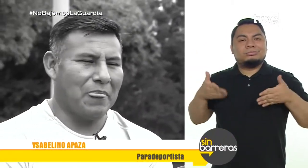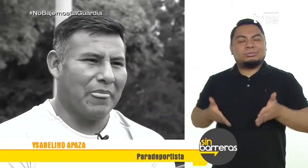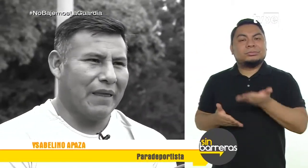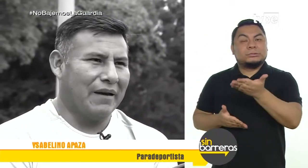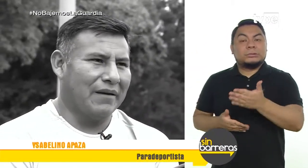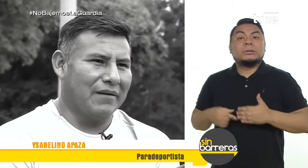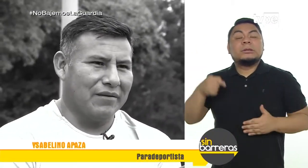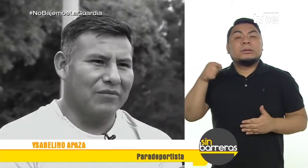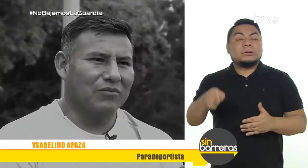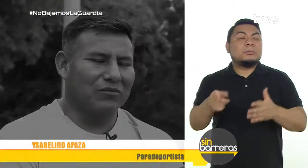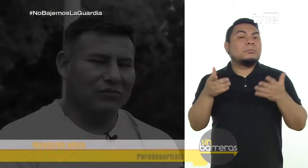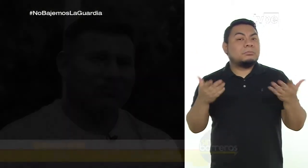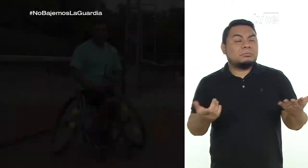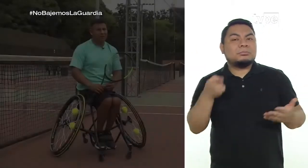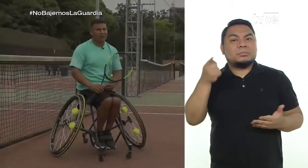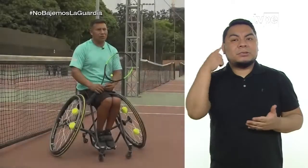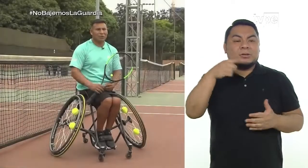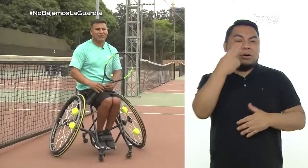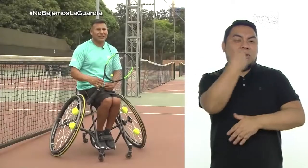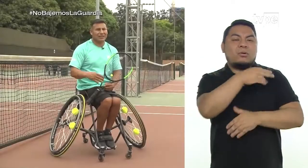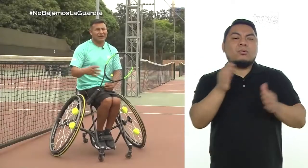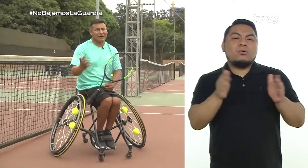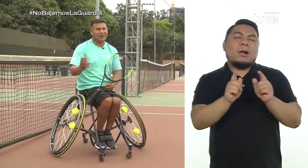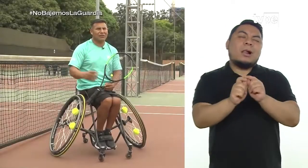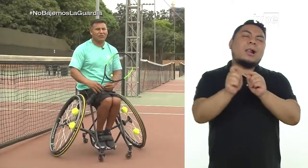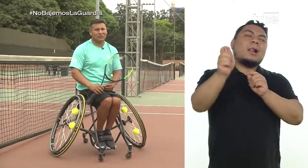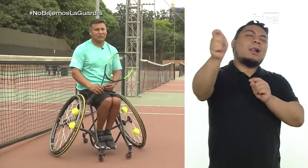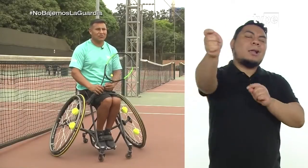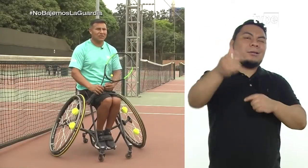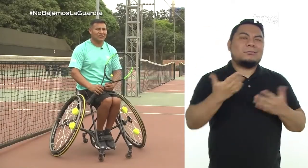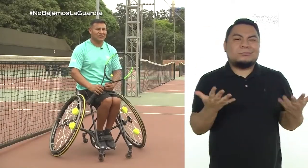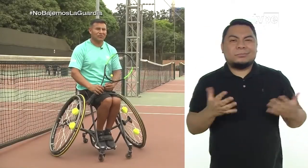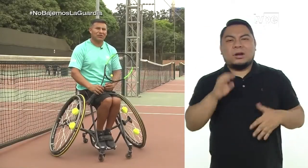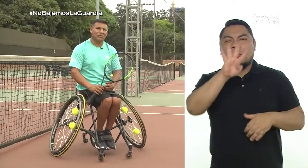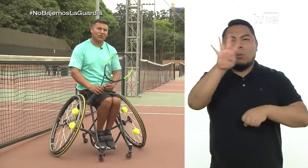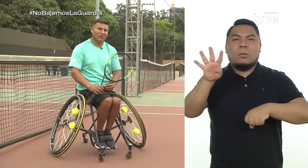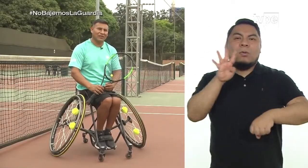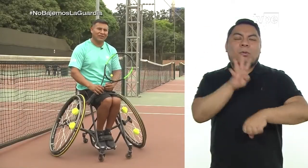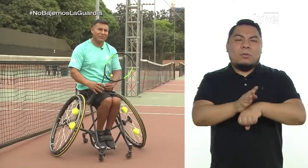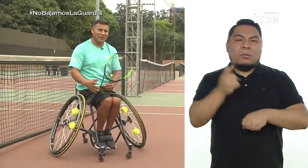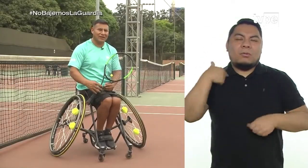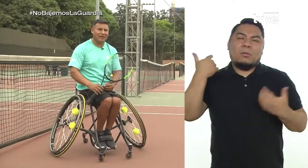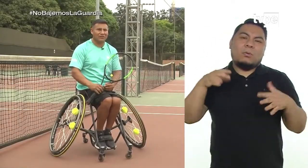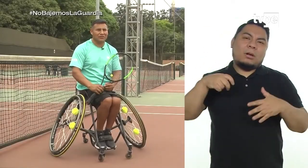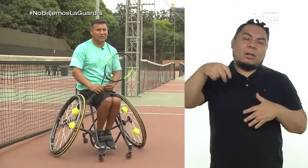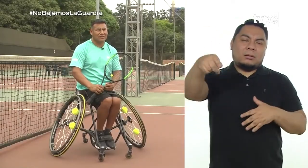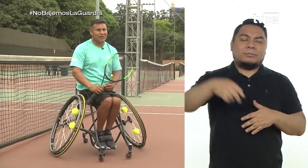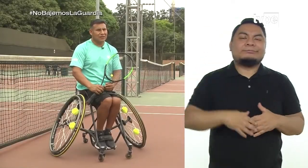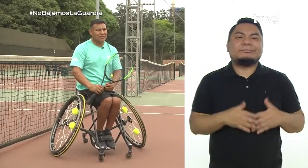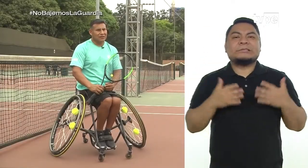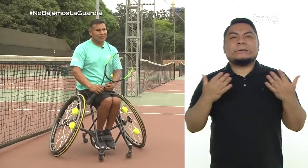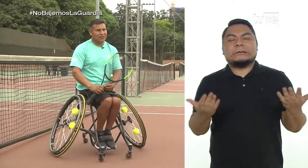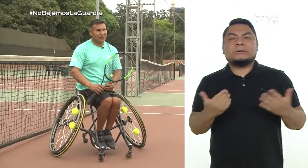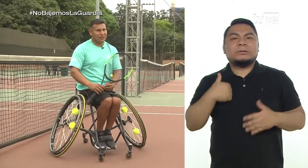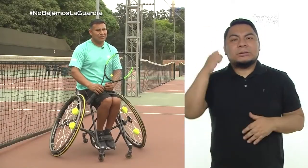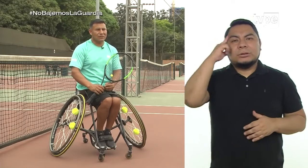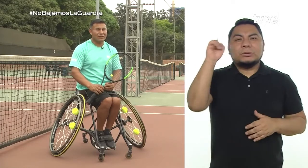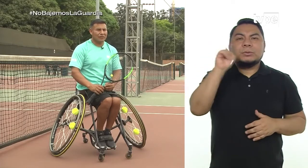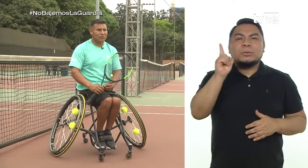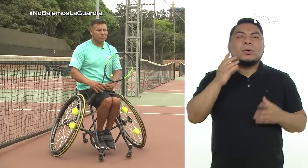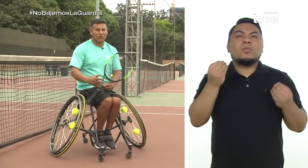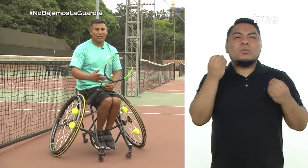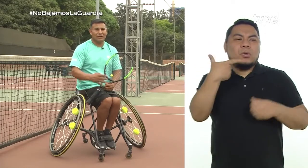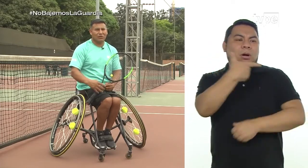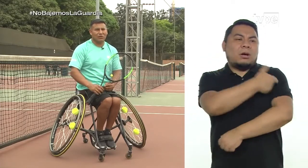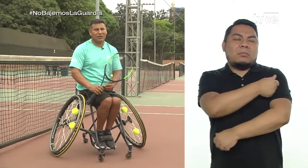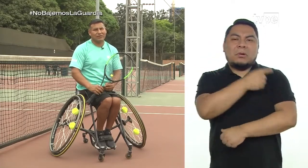hospital, una posta, quedaba lejos, unas cuatro horas de caminar. Entonces, no